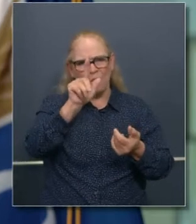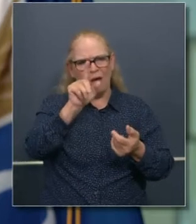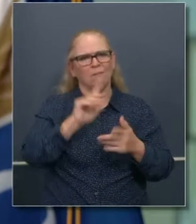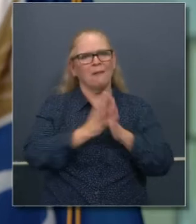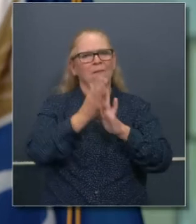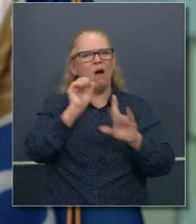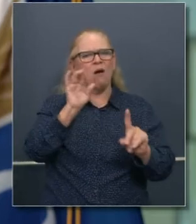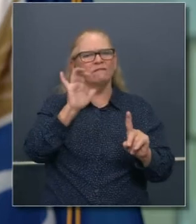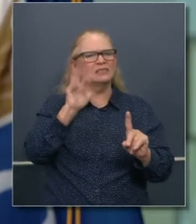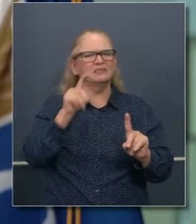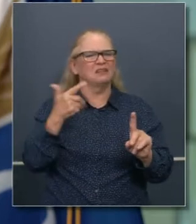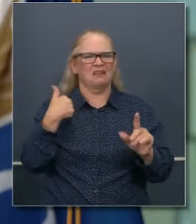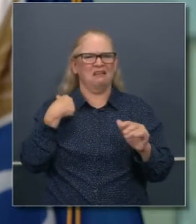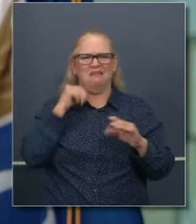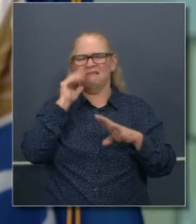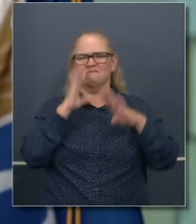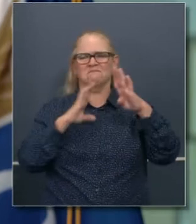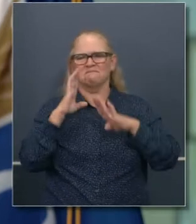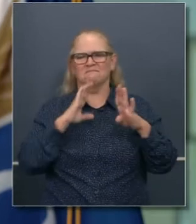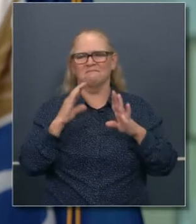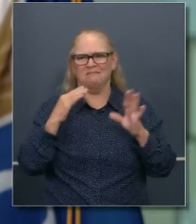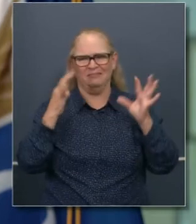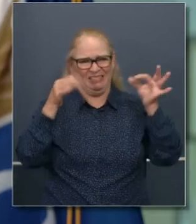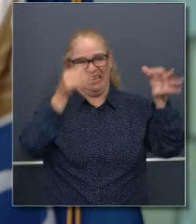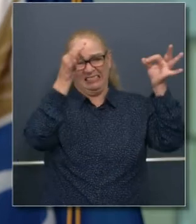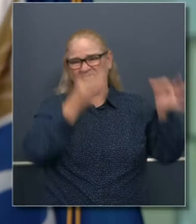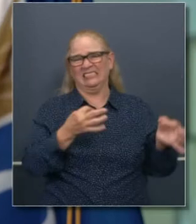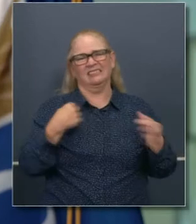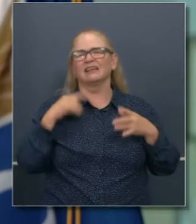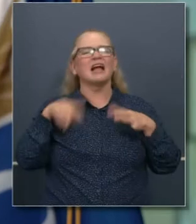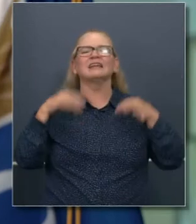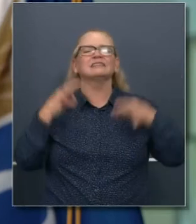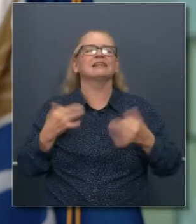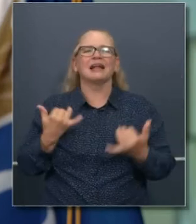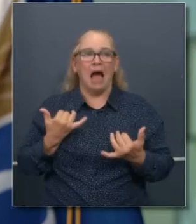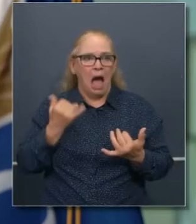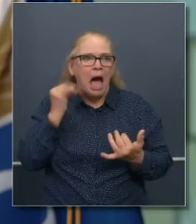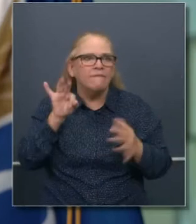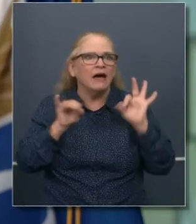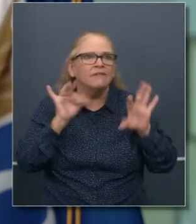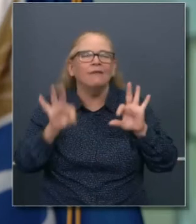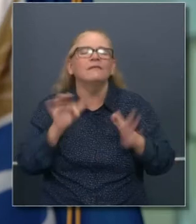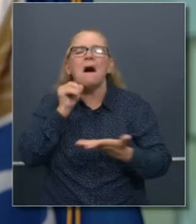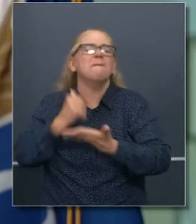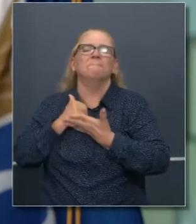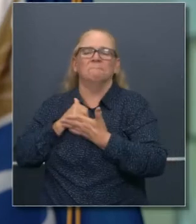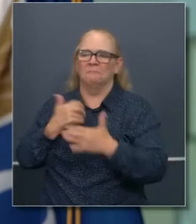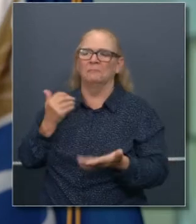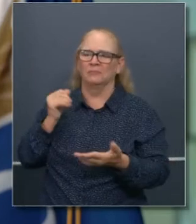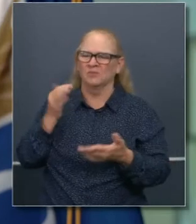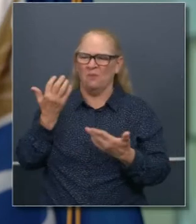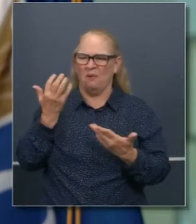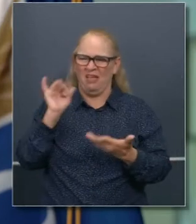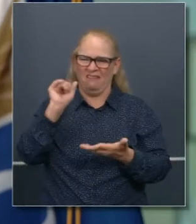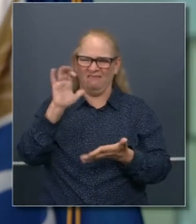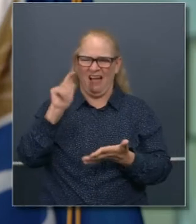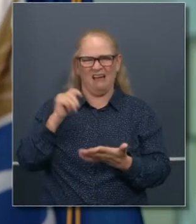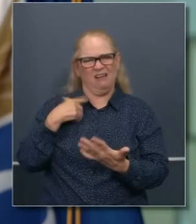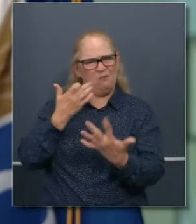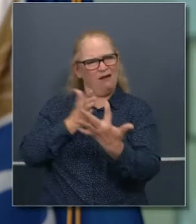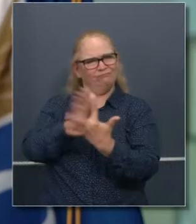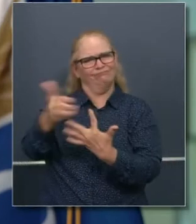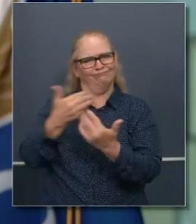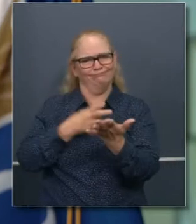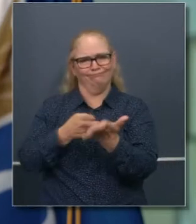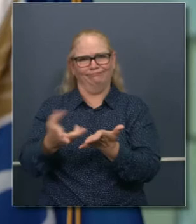decisión. Es una forma de decir que, pues, no quiero olvidar su pregunta o menoscabarla, pero quiero ser